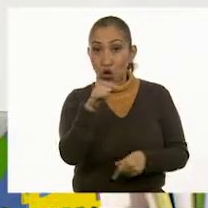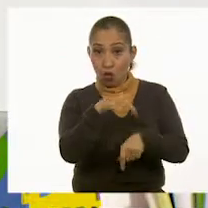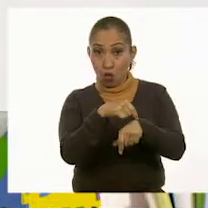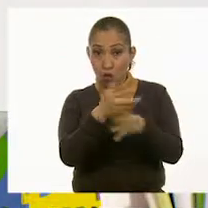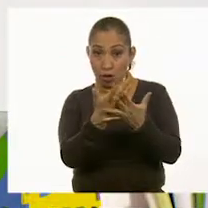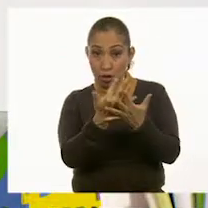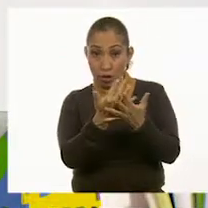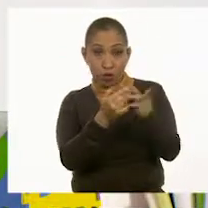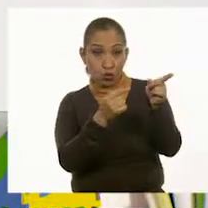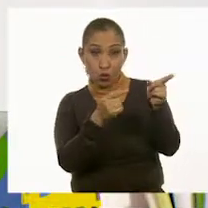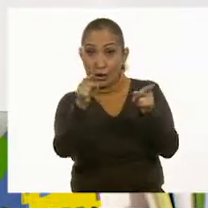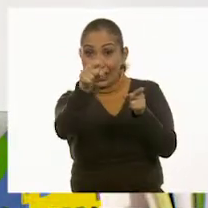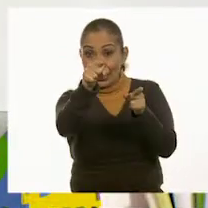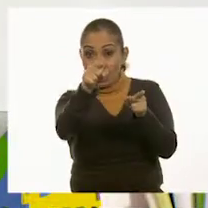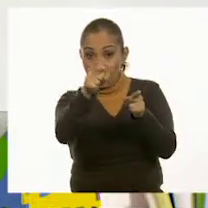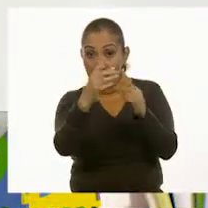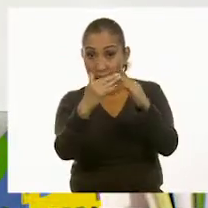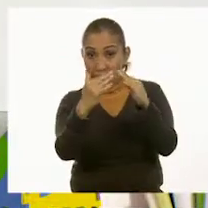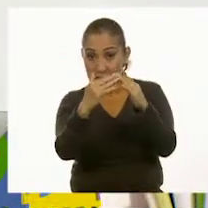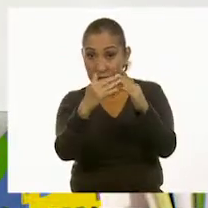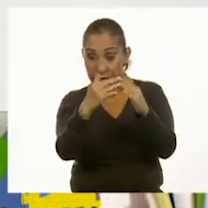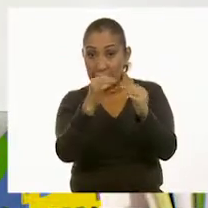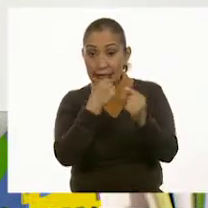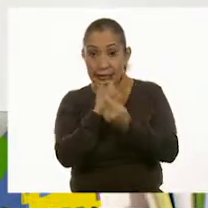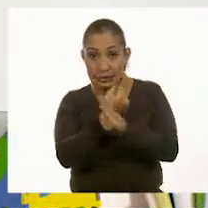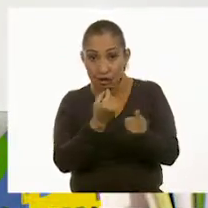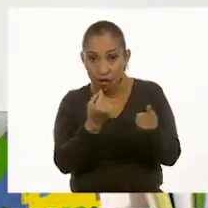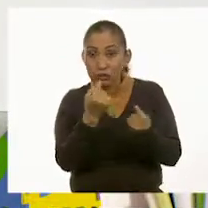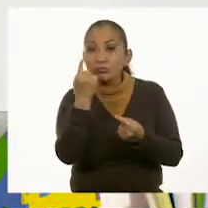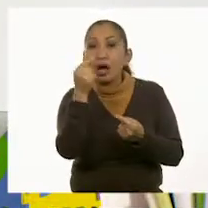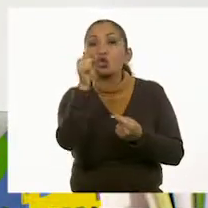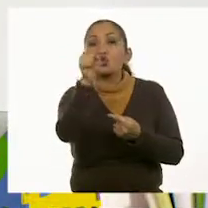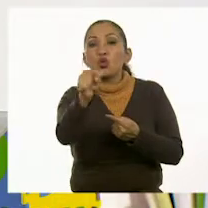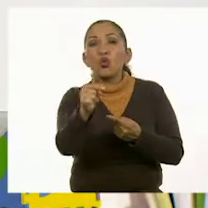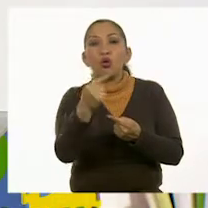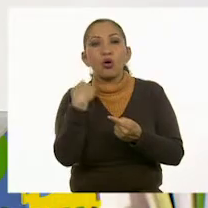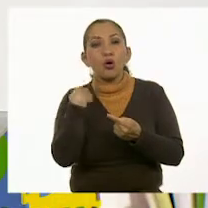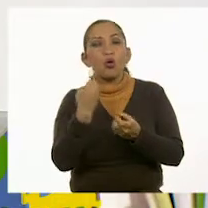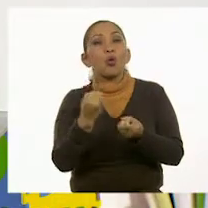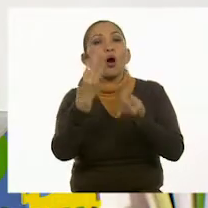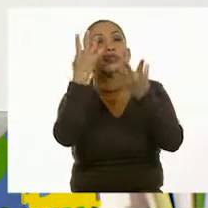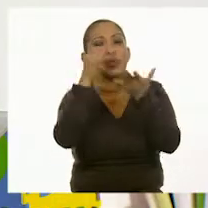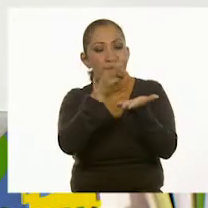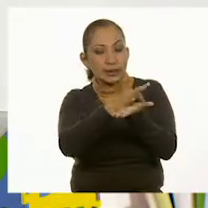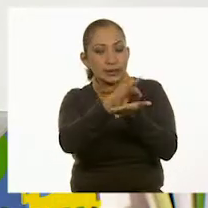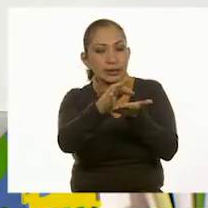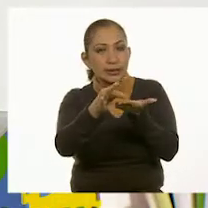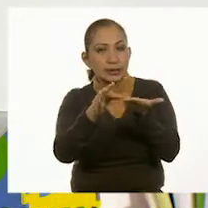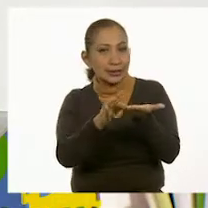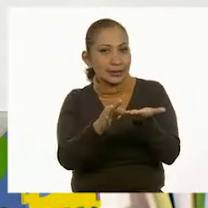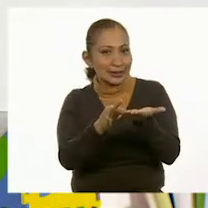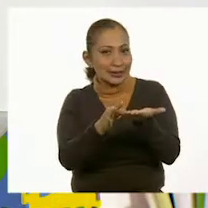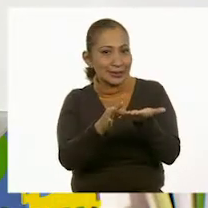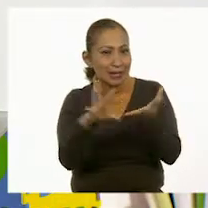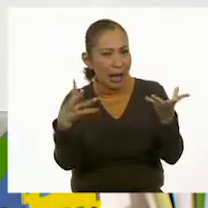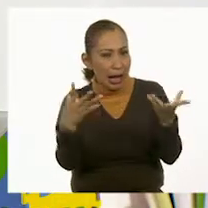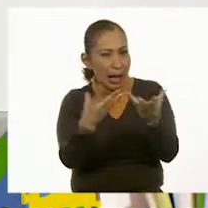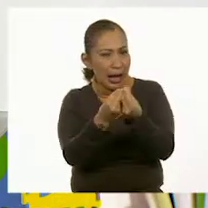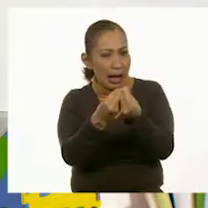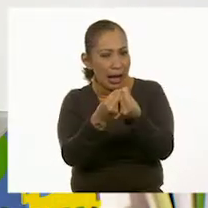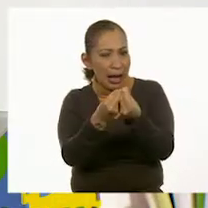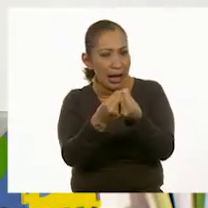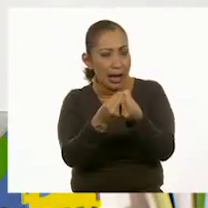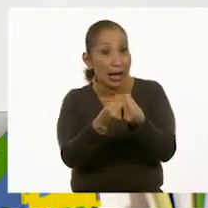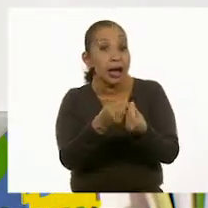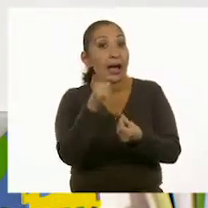tiempo a ti y a nuestros niños y niñas allá en casa para que cuenten las fichas. A ver. Y tú